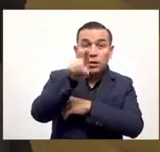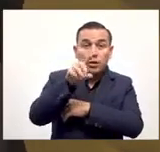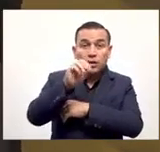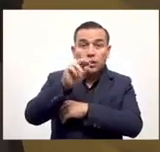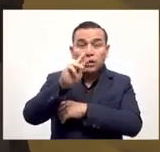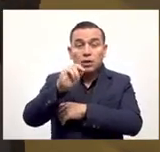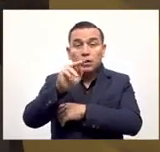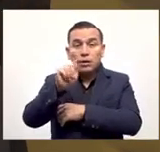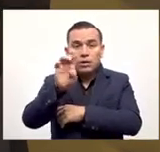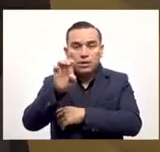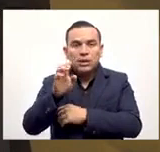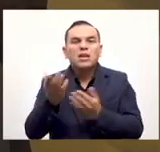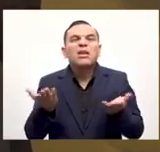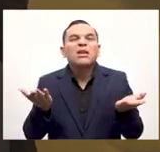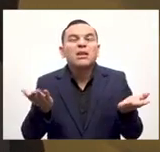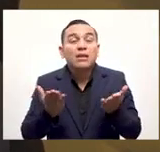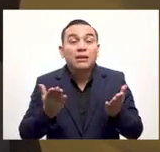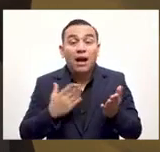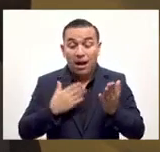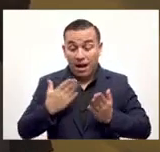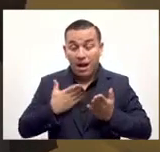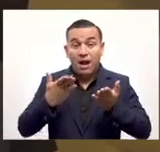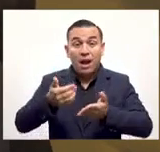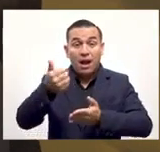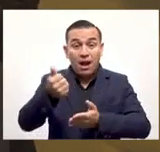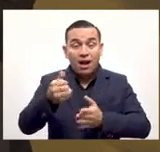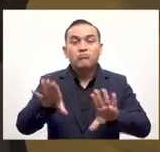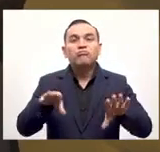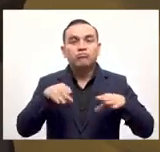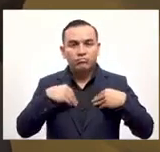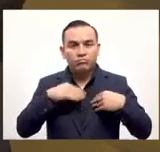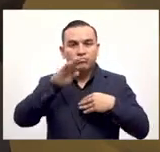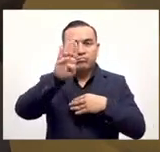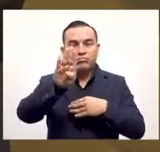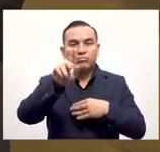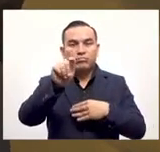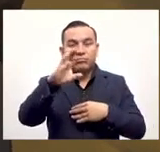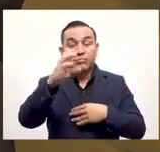de minuta, tiendas pequeñas, etcétera, se han beneficiado de recibir Bitcoins.